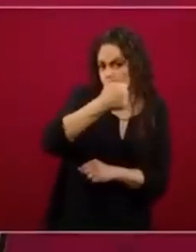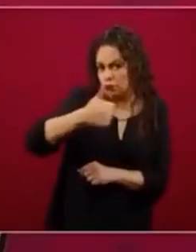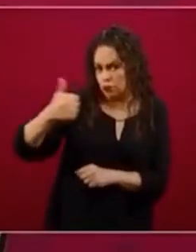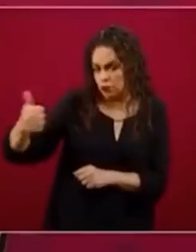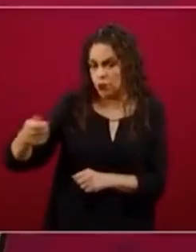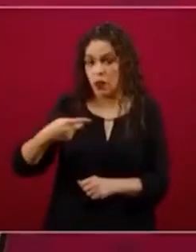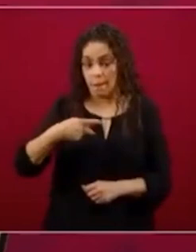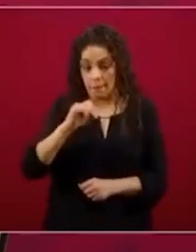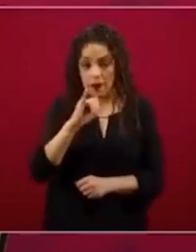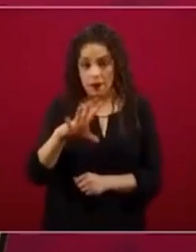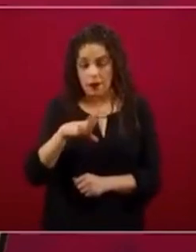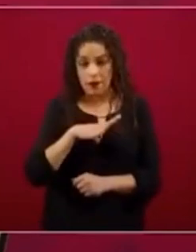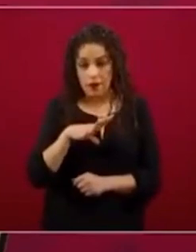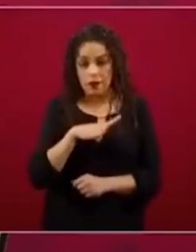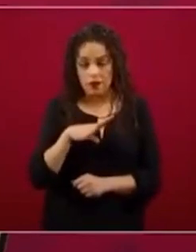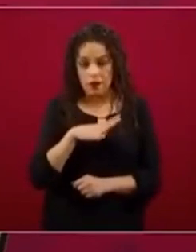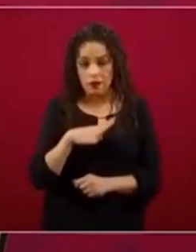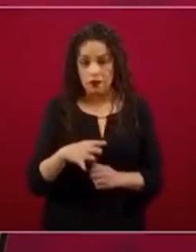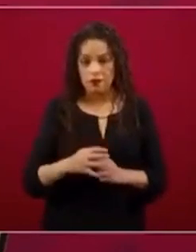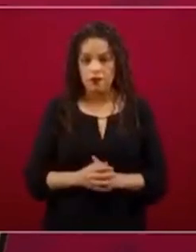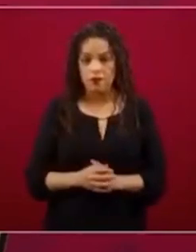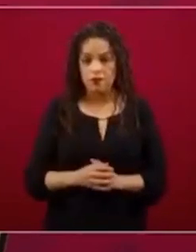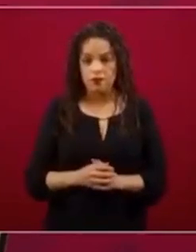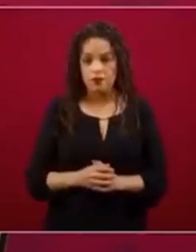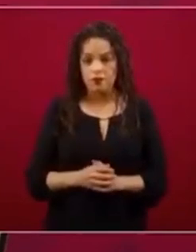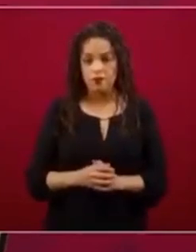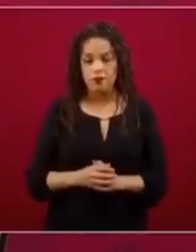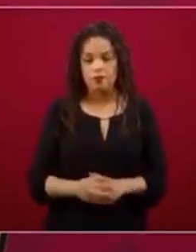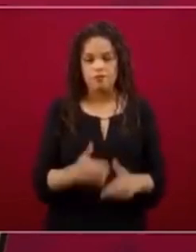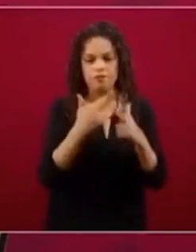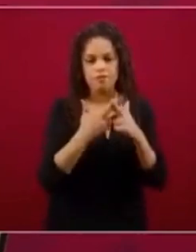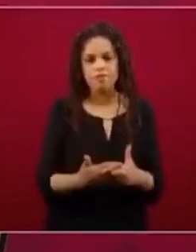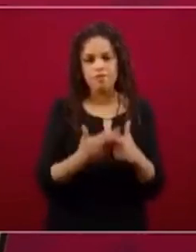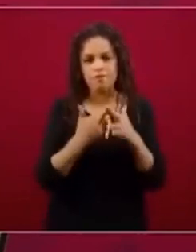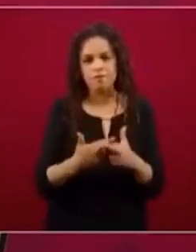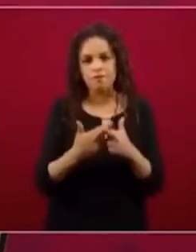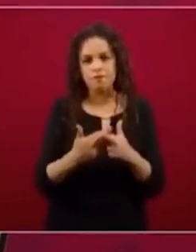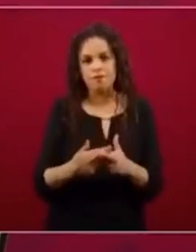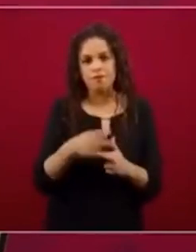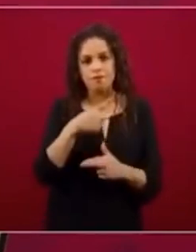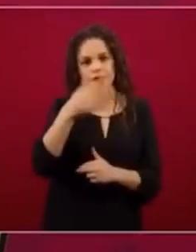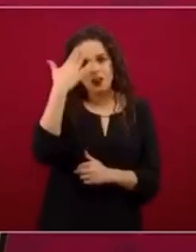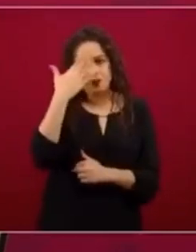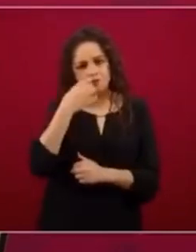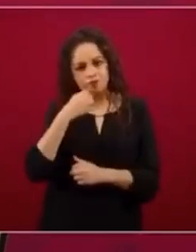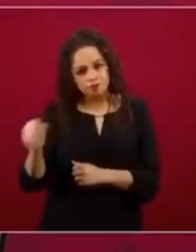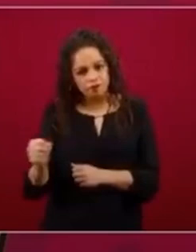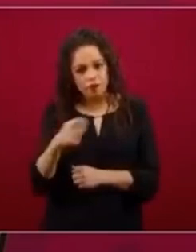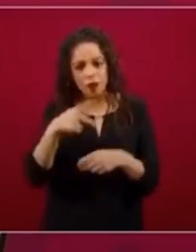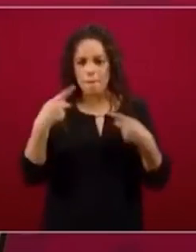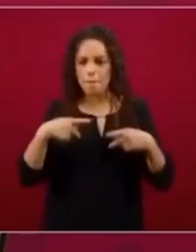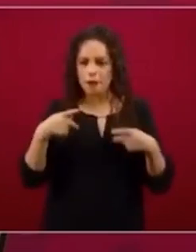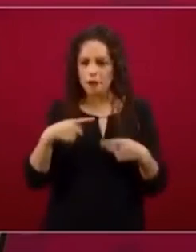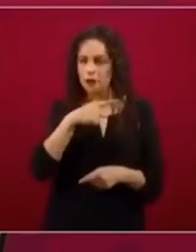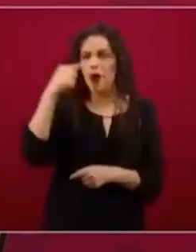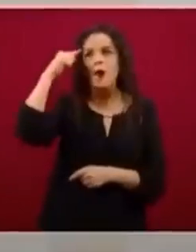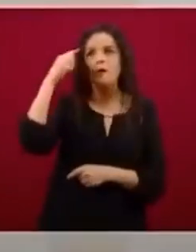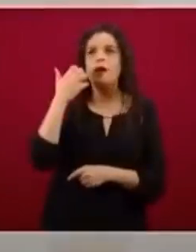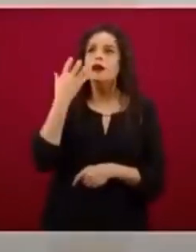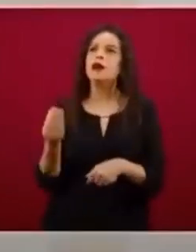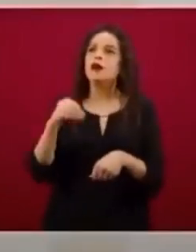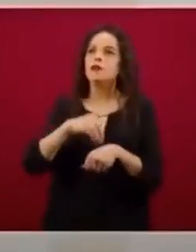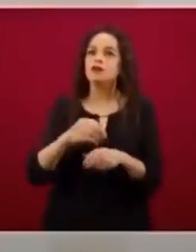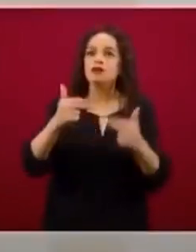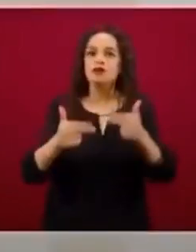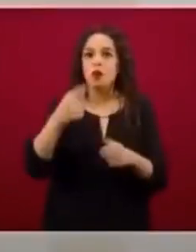tenemos el potencial empresarial en México que seguramente va a generar